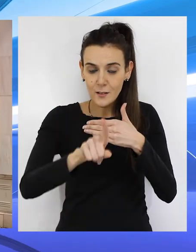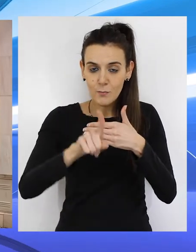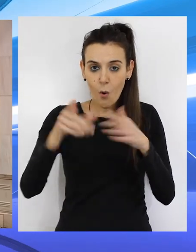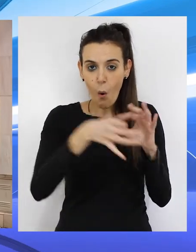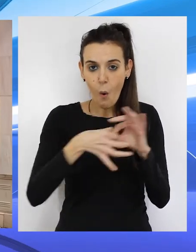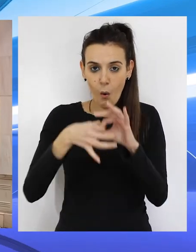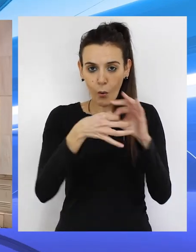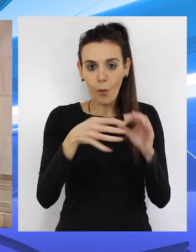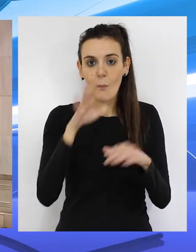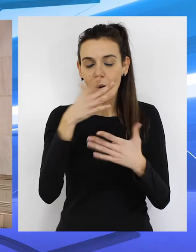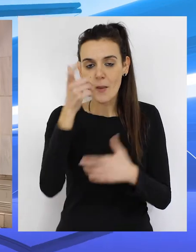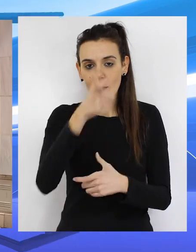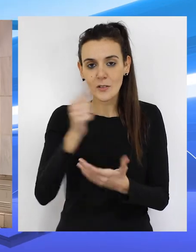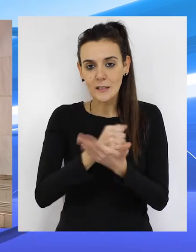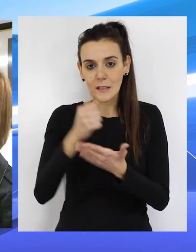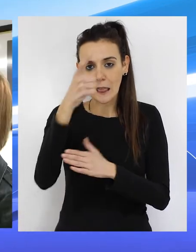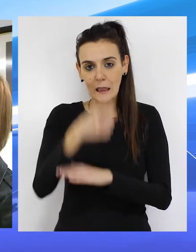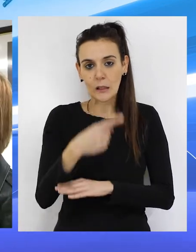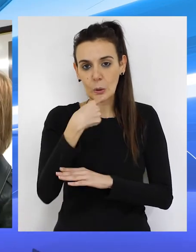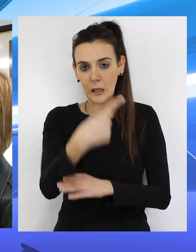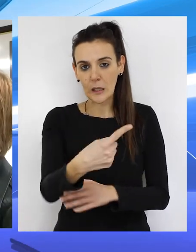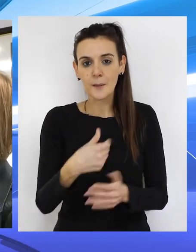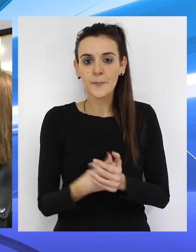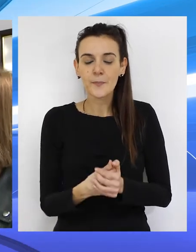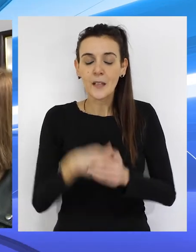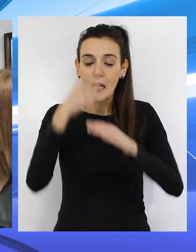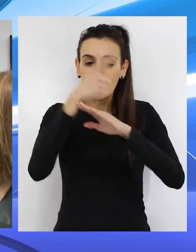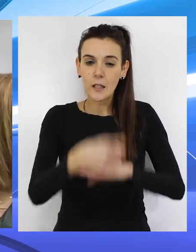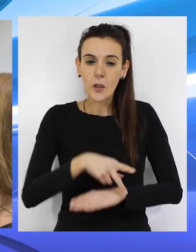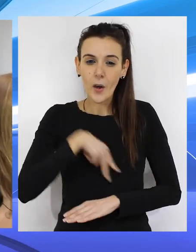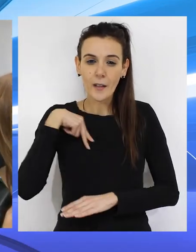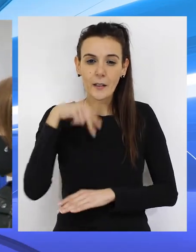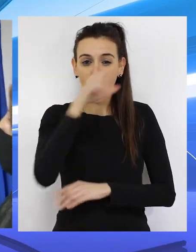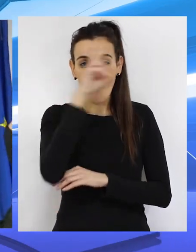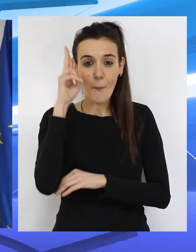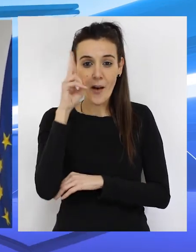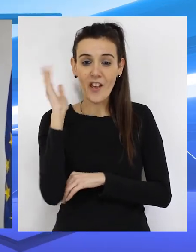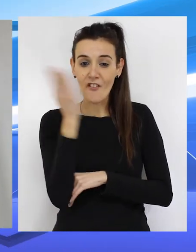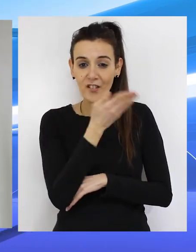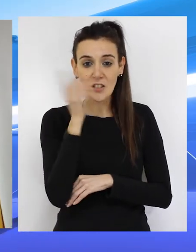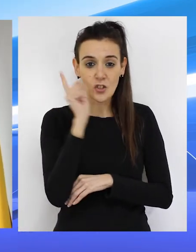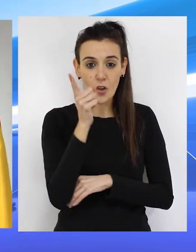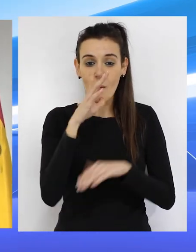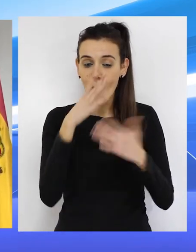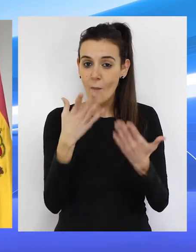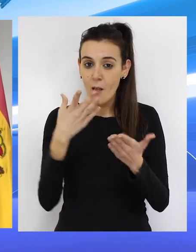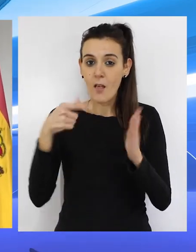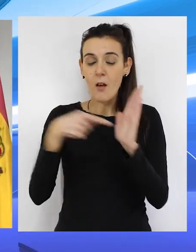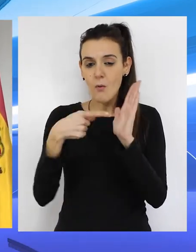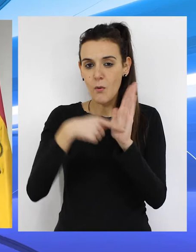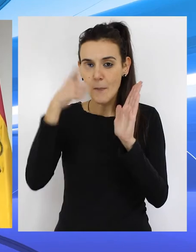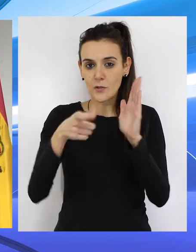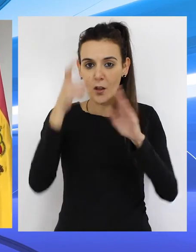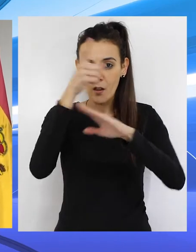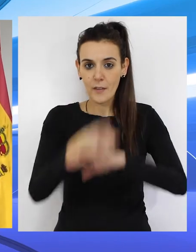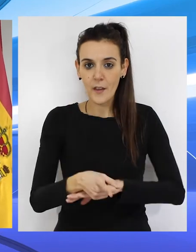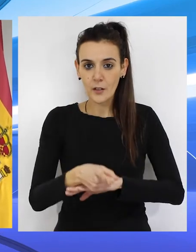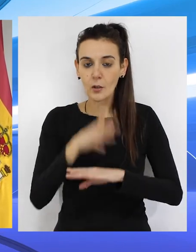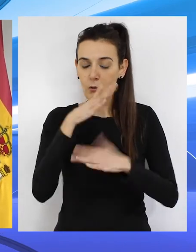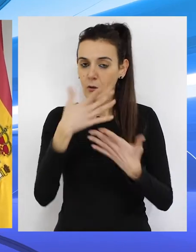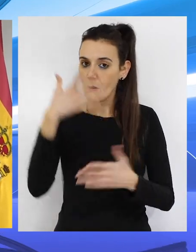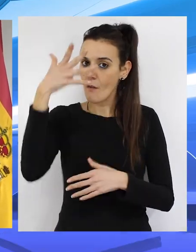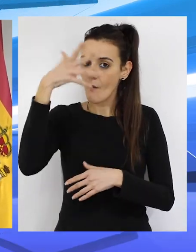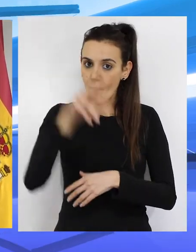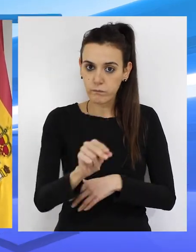según el director provincial del SEPE en Ceuta. Precisamente la Dirección General en Madrid, y esto es una cosa que lo ha afirmado el propio director Gerardo con rotundidad,